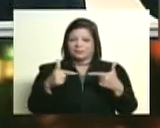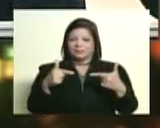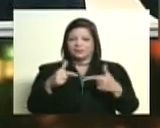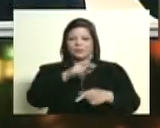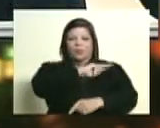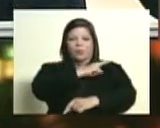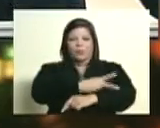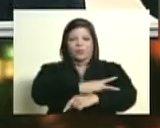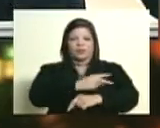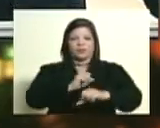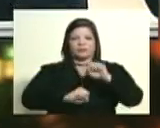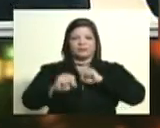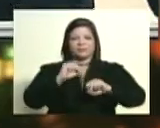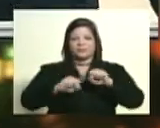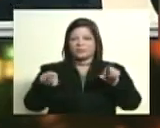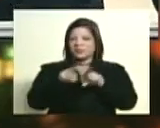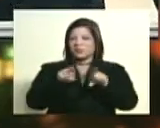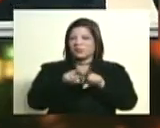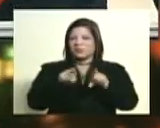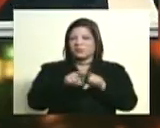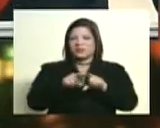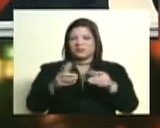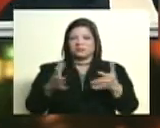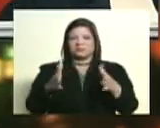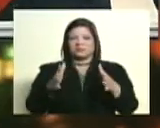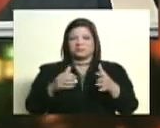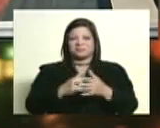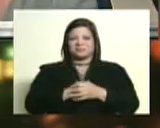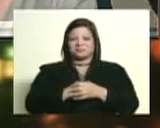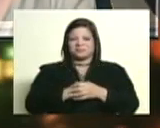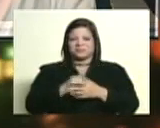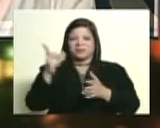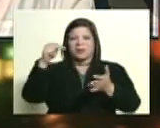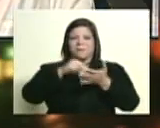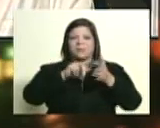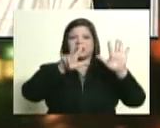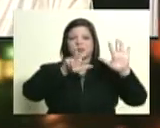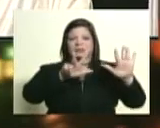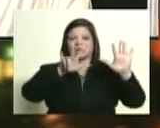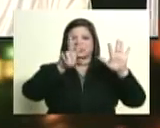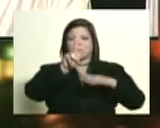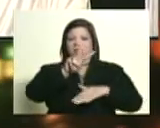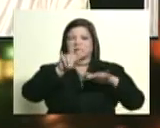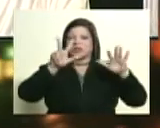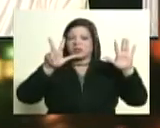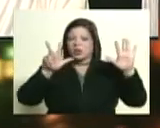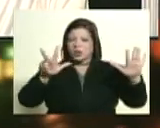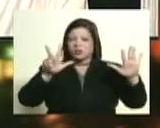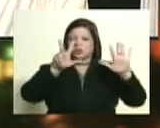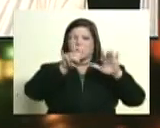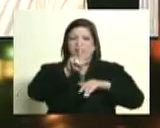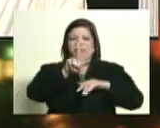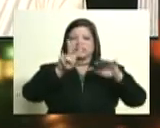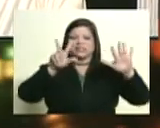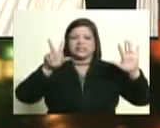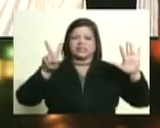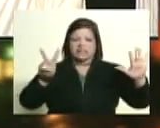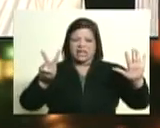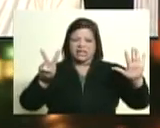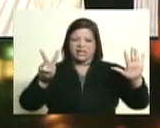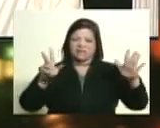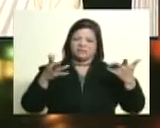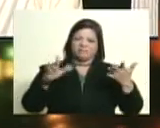poder hablaban como si fueran unos personajes en 1828 27 el odio